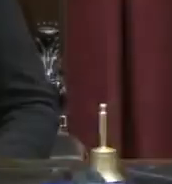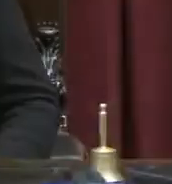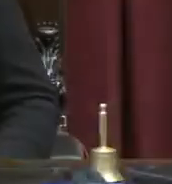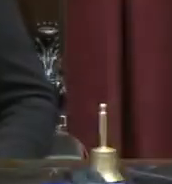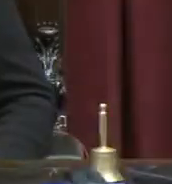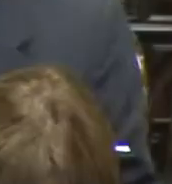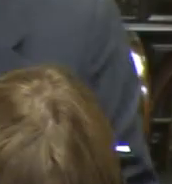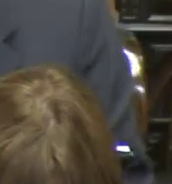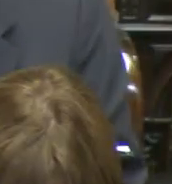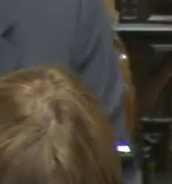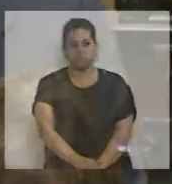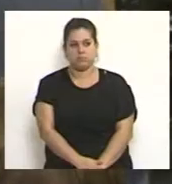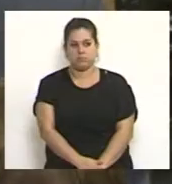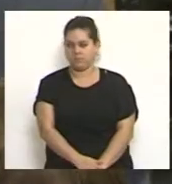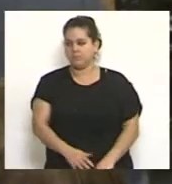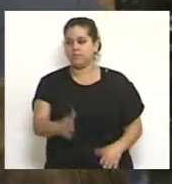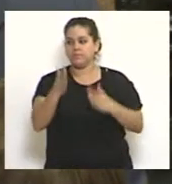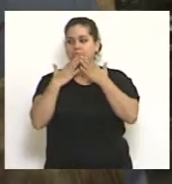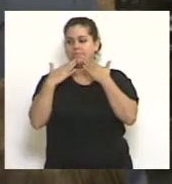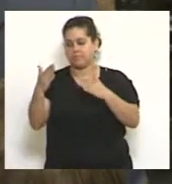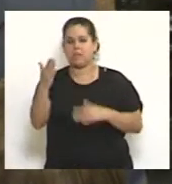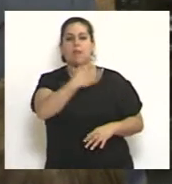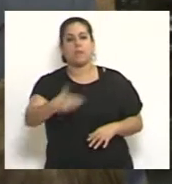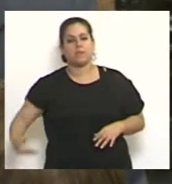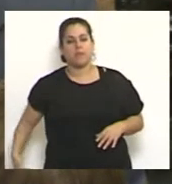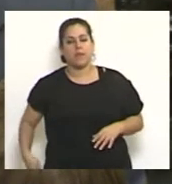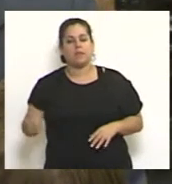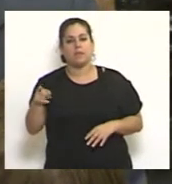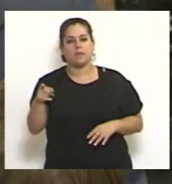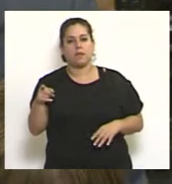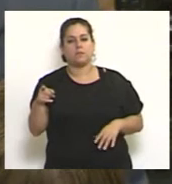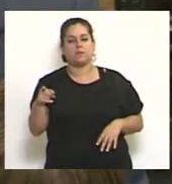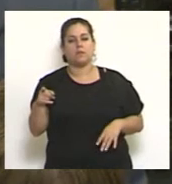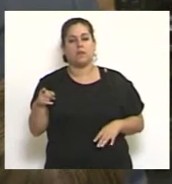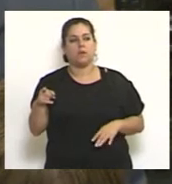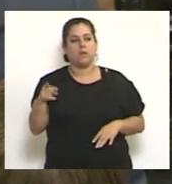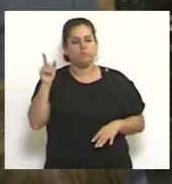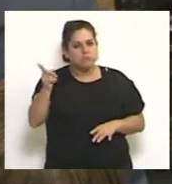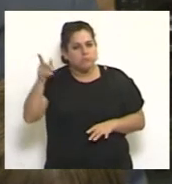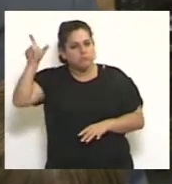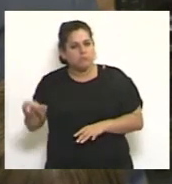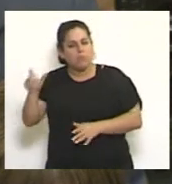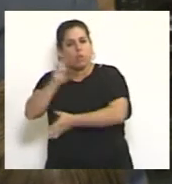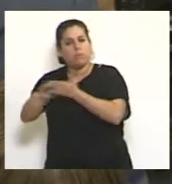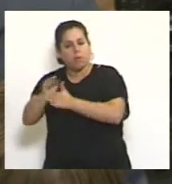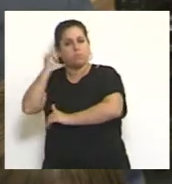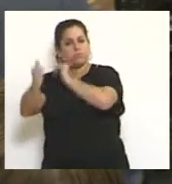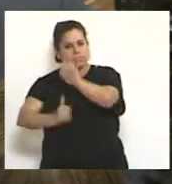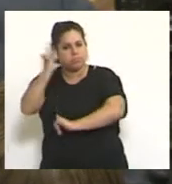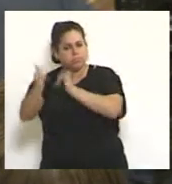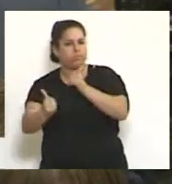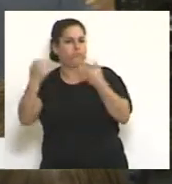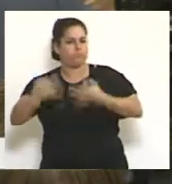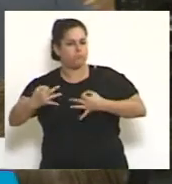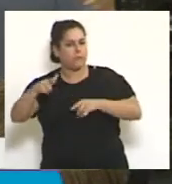Gracias, señor Presidente. Después de esta clarísima y excelente exposición